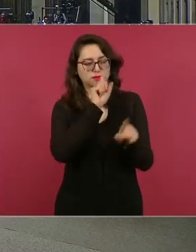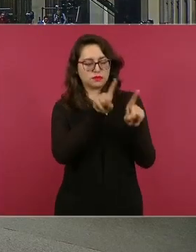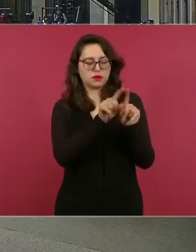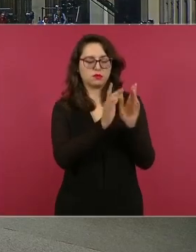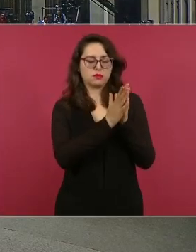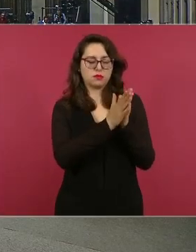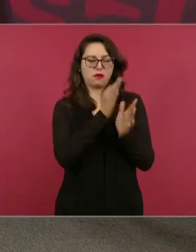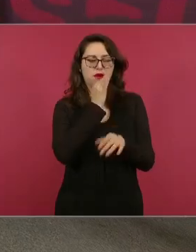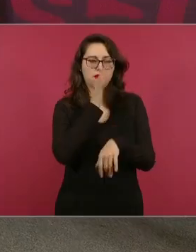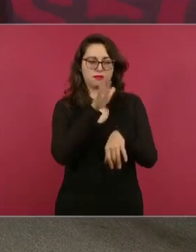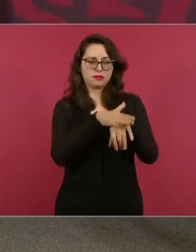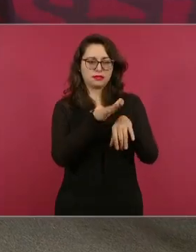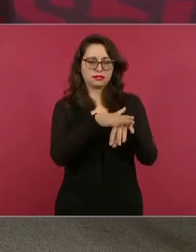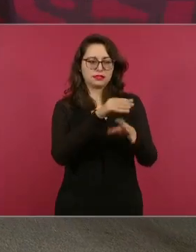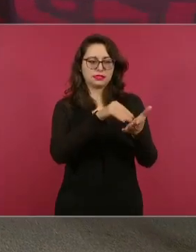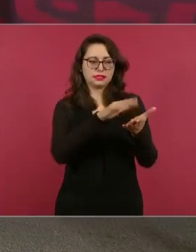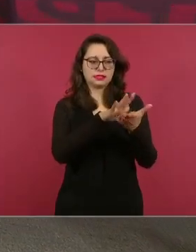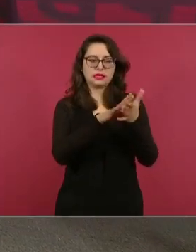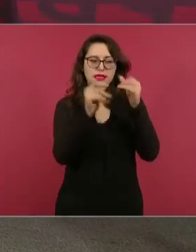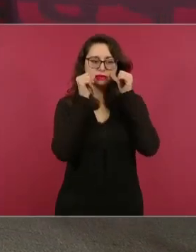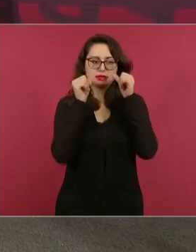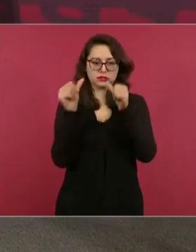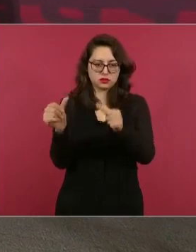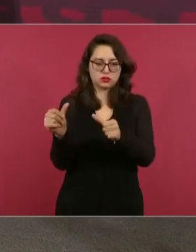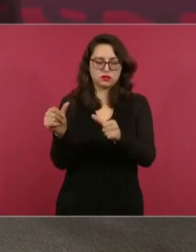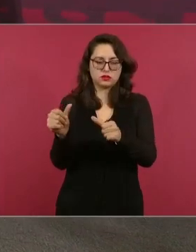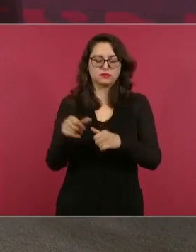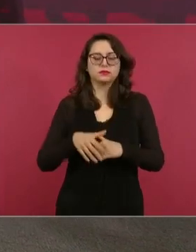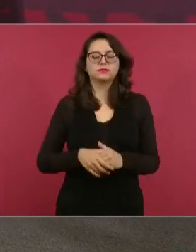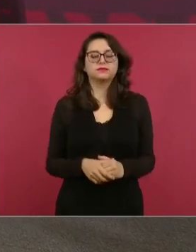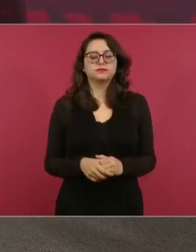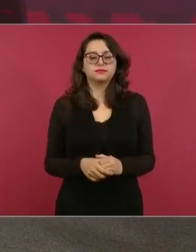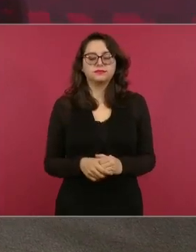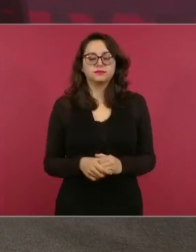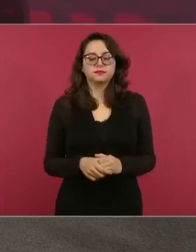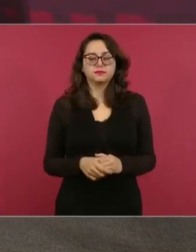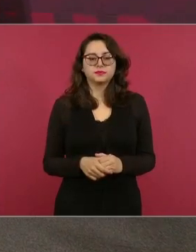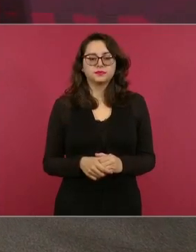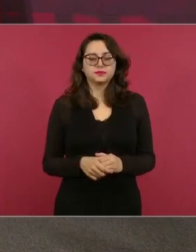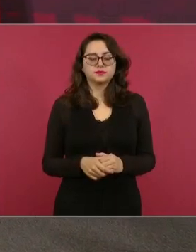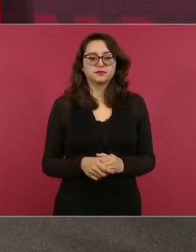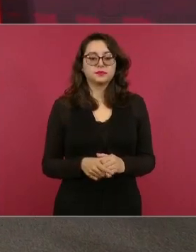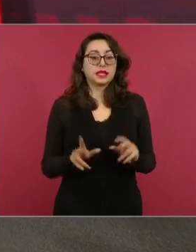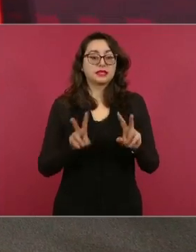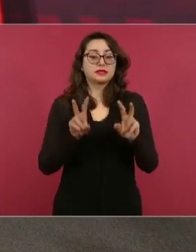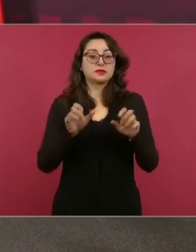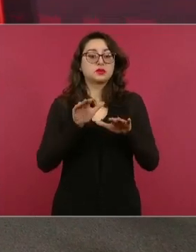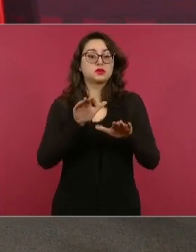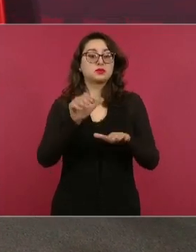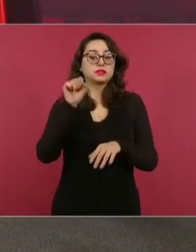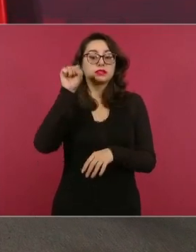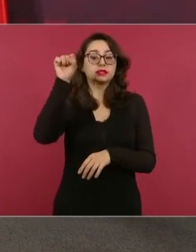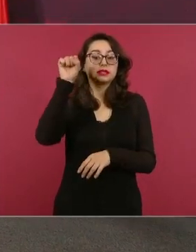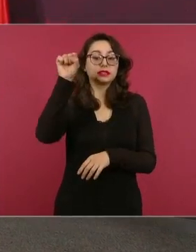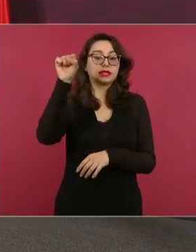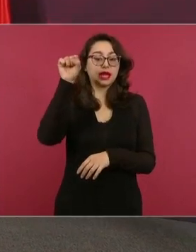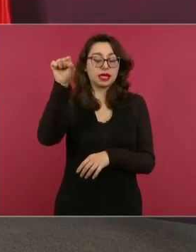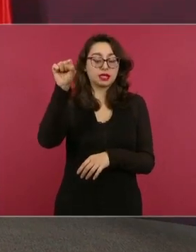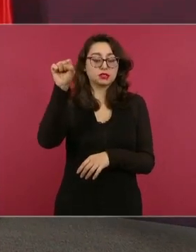que te atienda sobre lo que tiene que ver con el sindicato